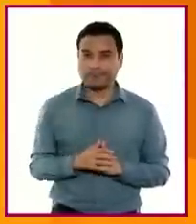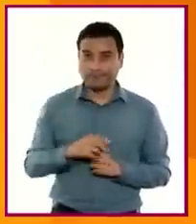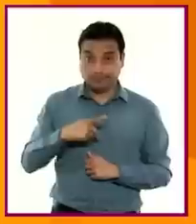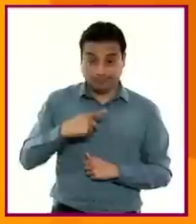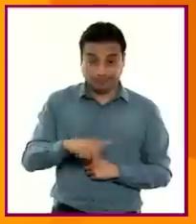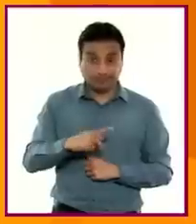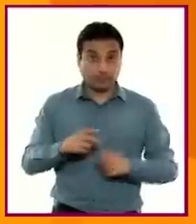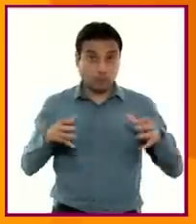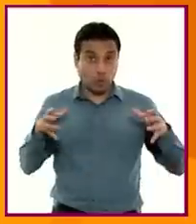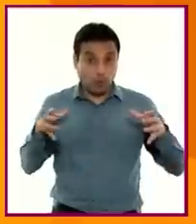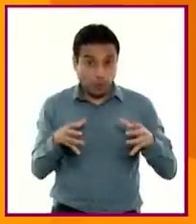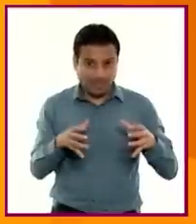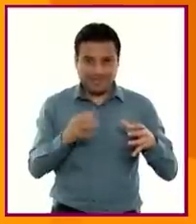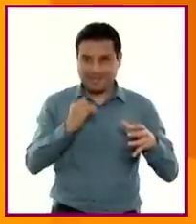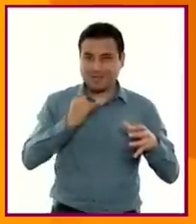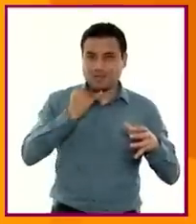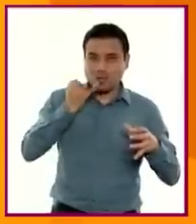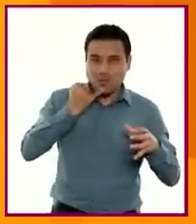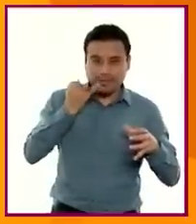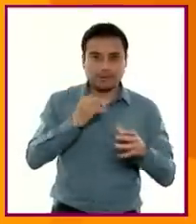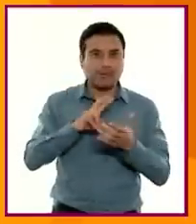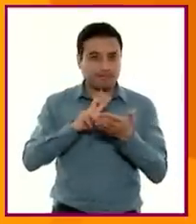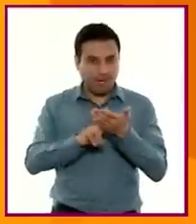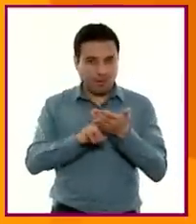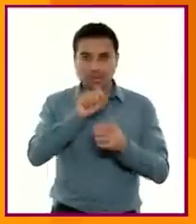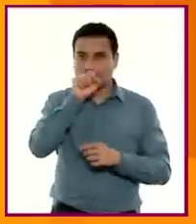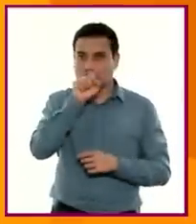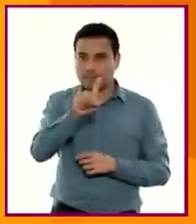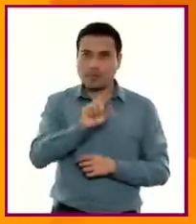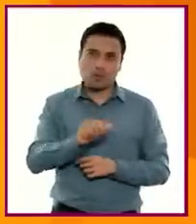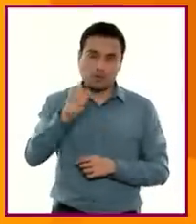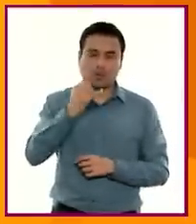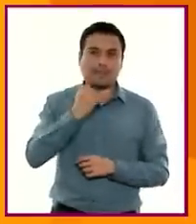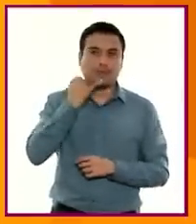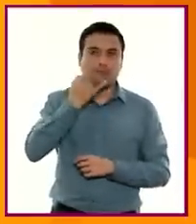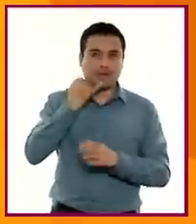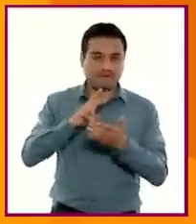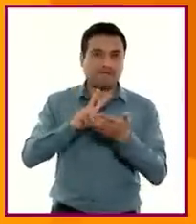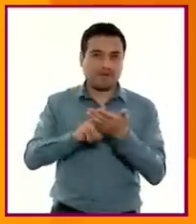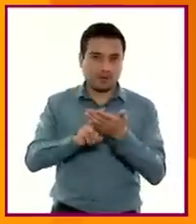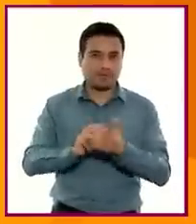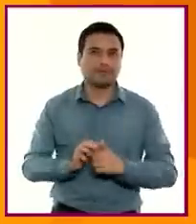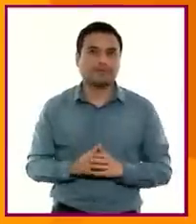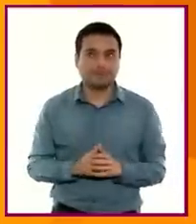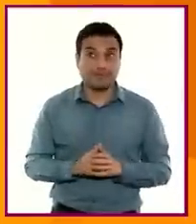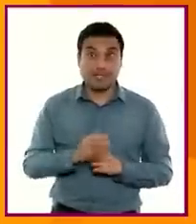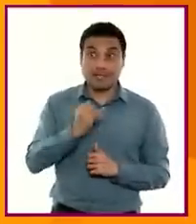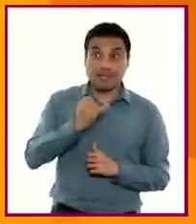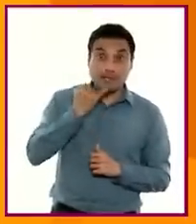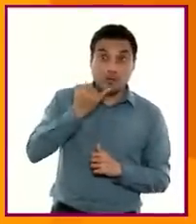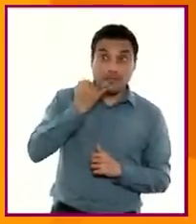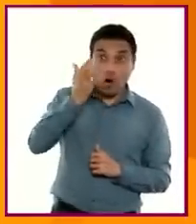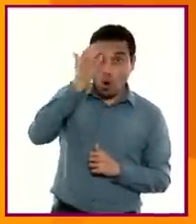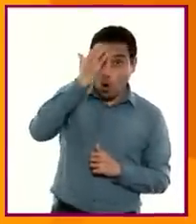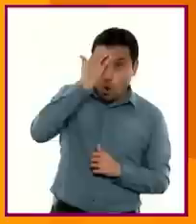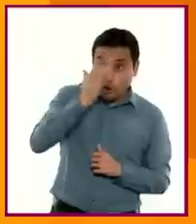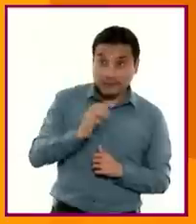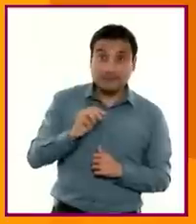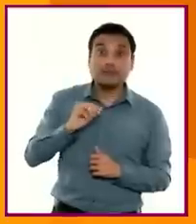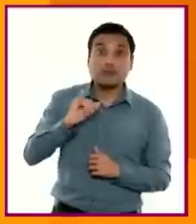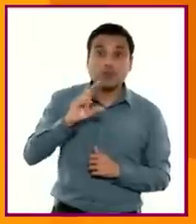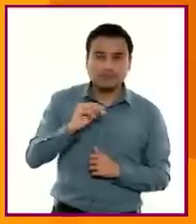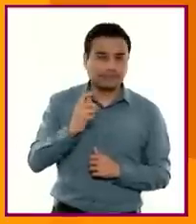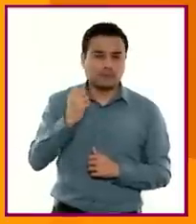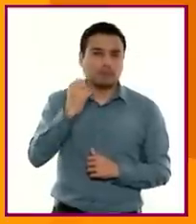comunidad como cualquier otra, independientemente de que sean o no hablantes de ésta, manifestando orgullo por las